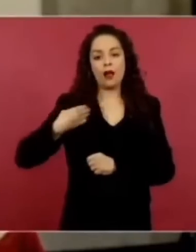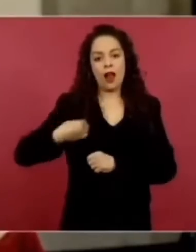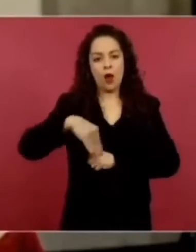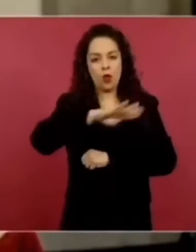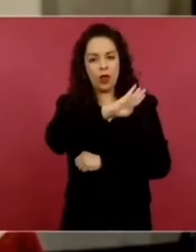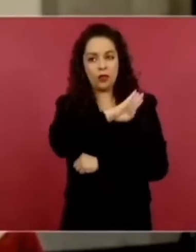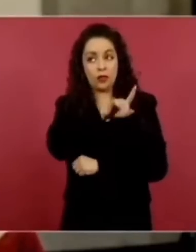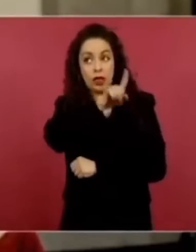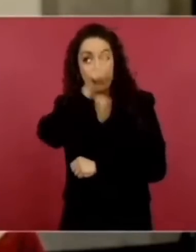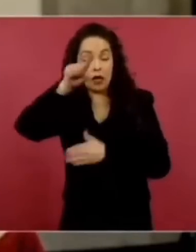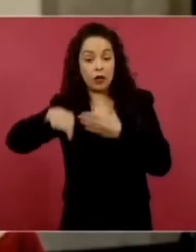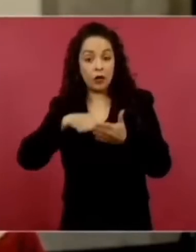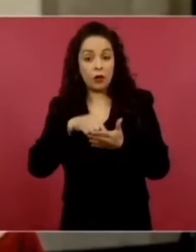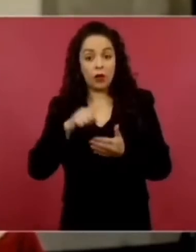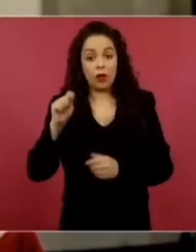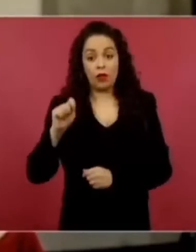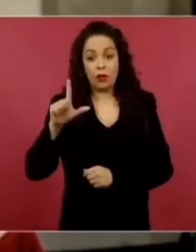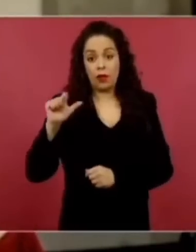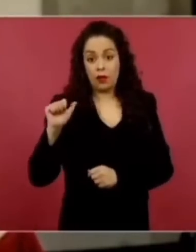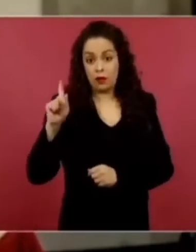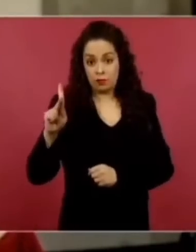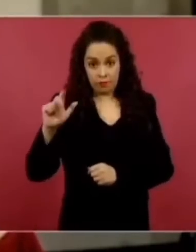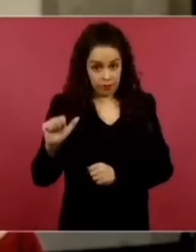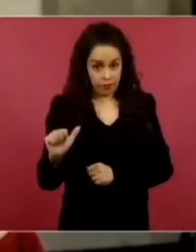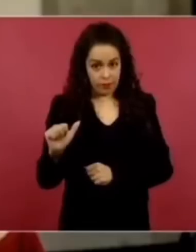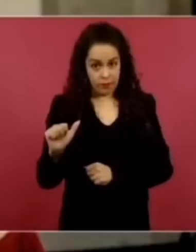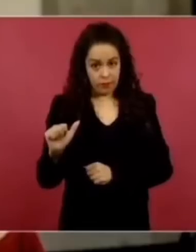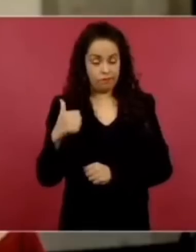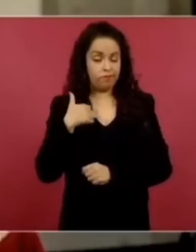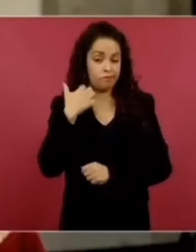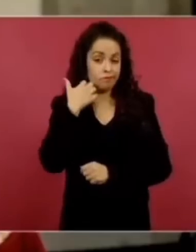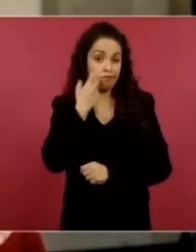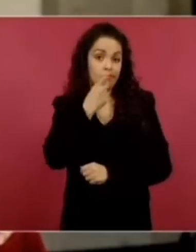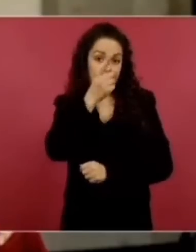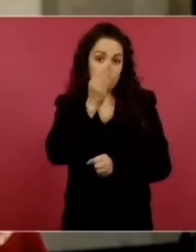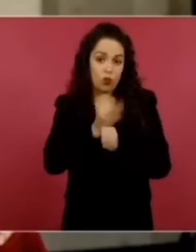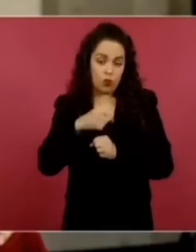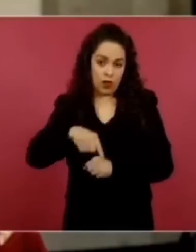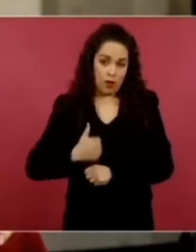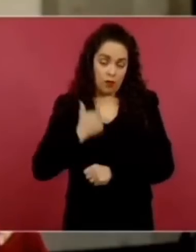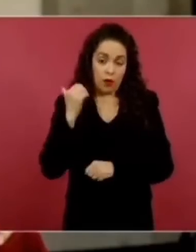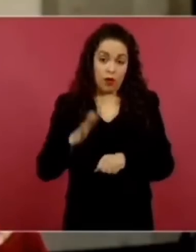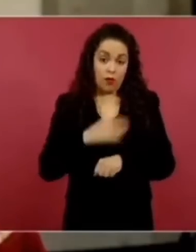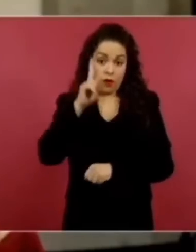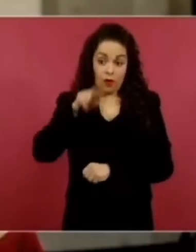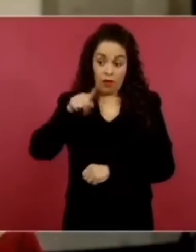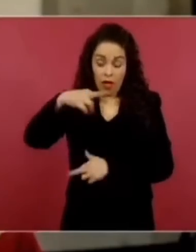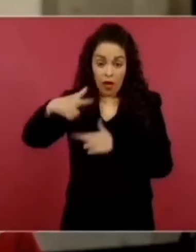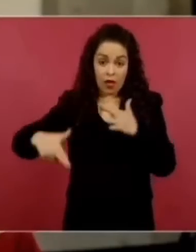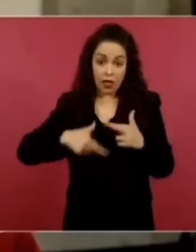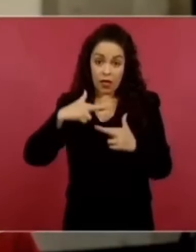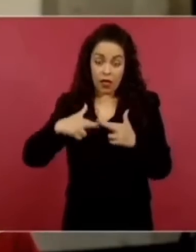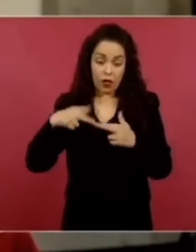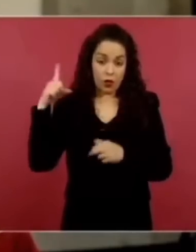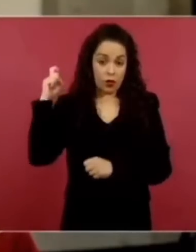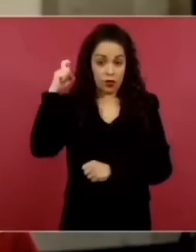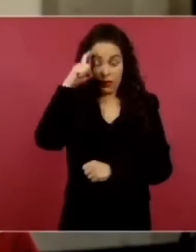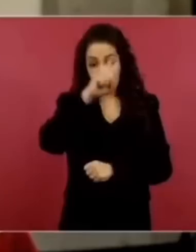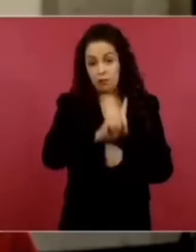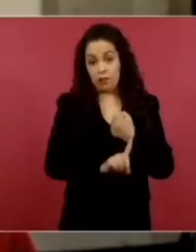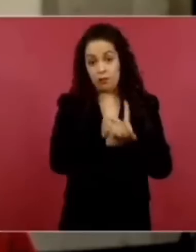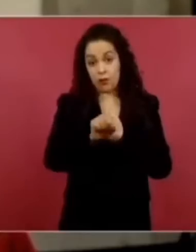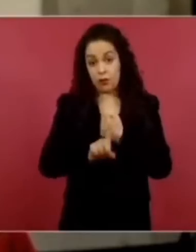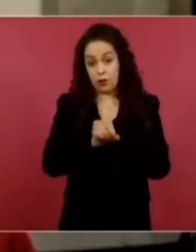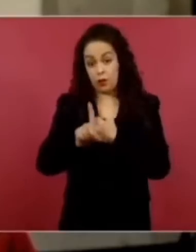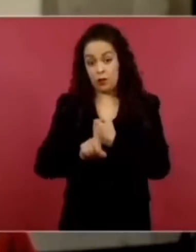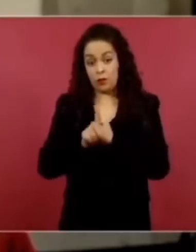quería señalarlo porque hay mucho temor, sobre todo por los riesgos que hay en una región tan compleja y dura como Tlapa,